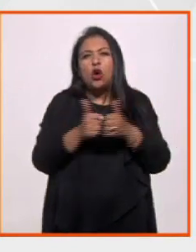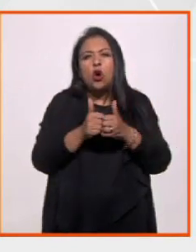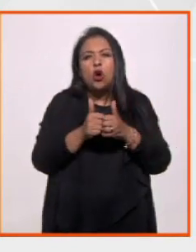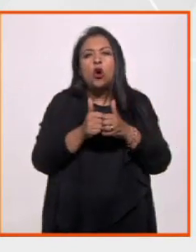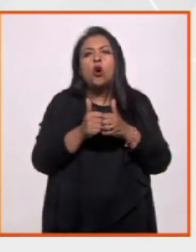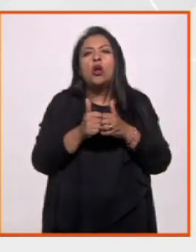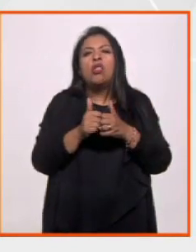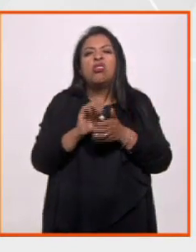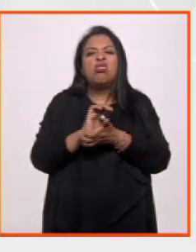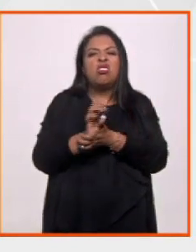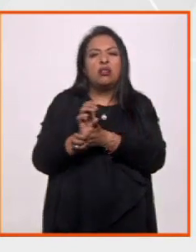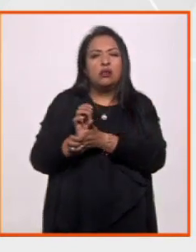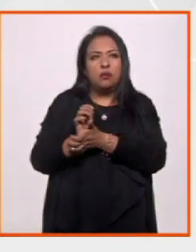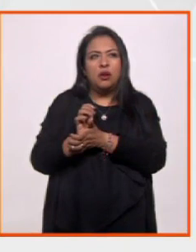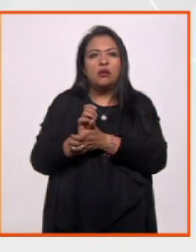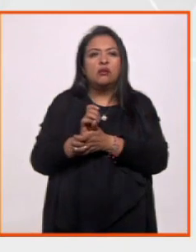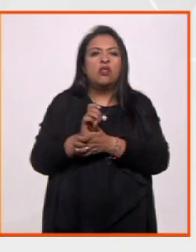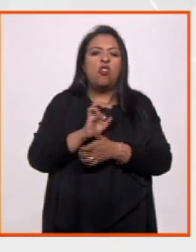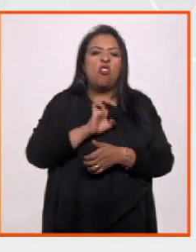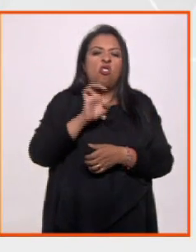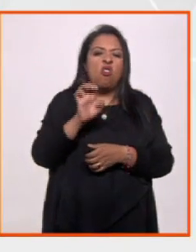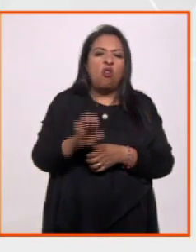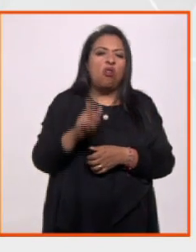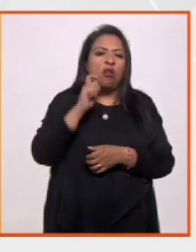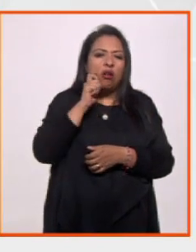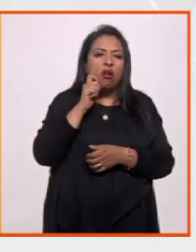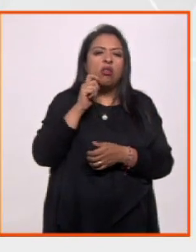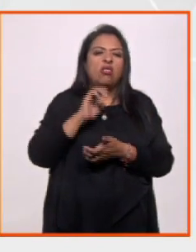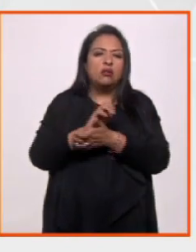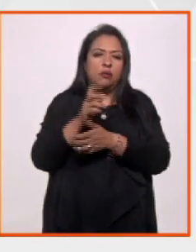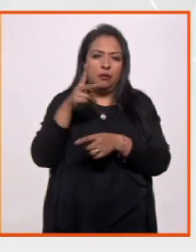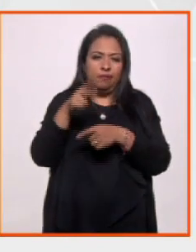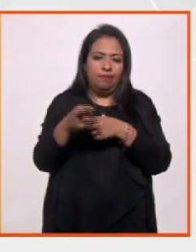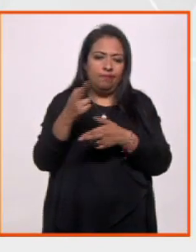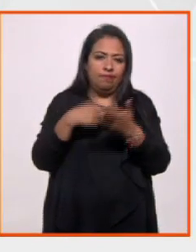la discriminación. Racismo y discriminación. Volvemos enseguida.